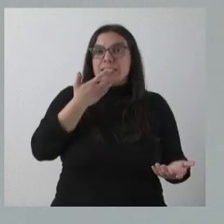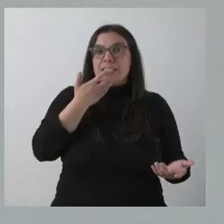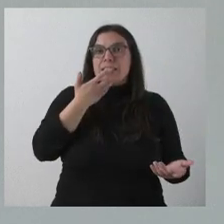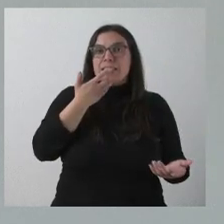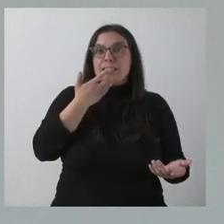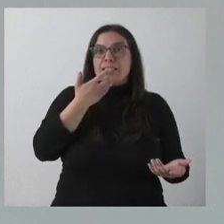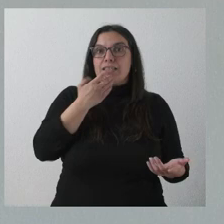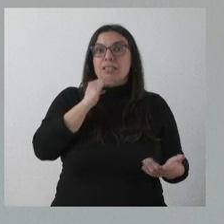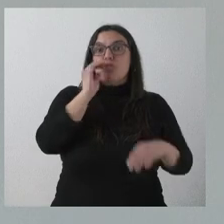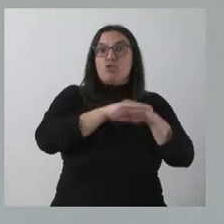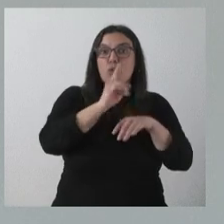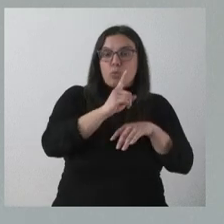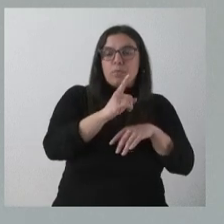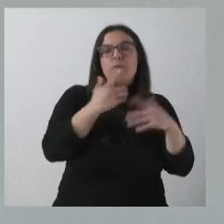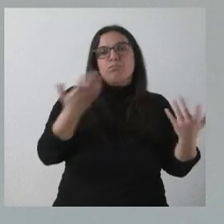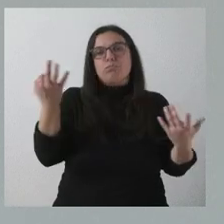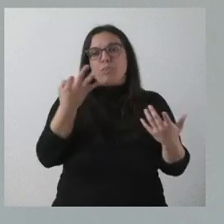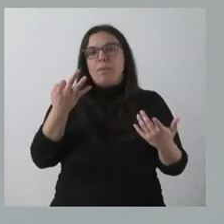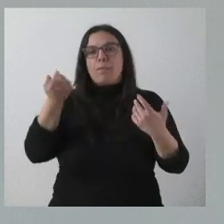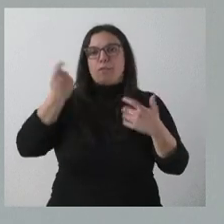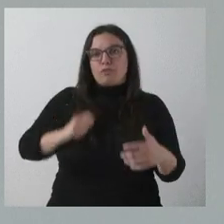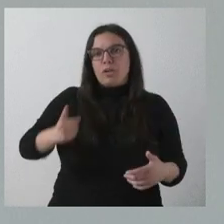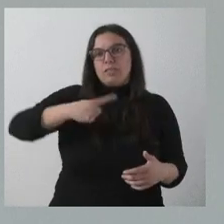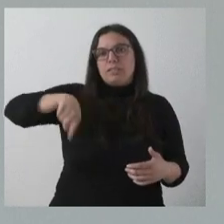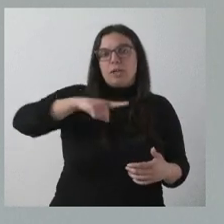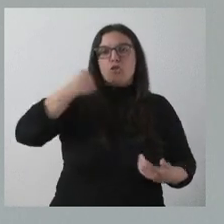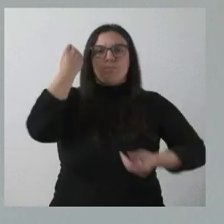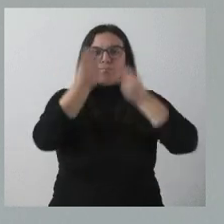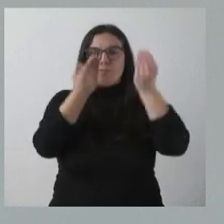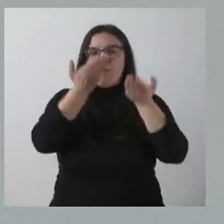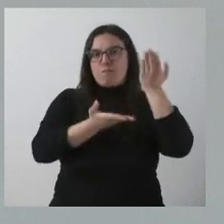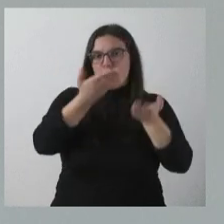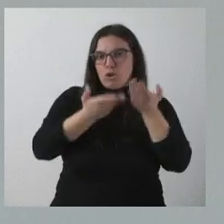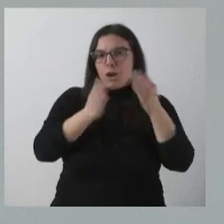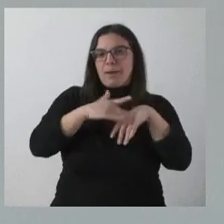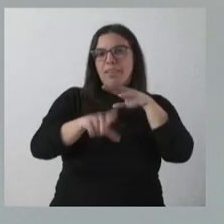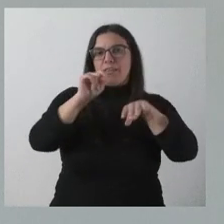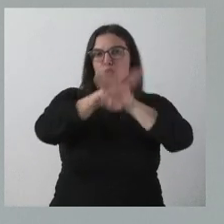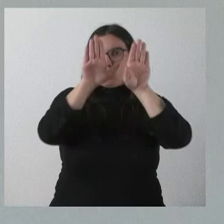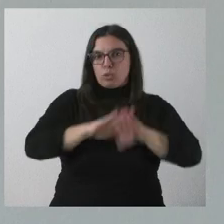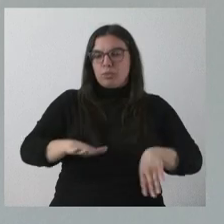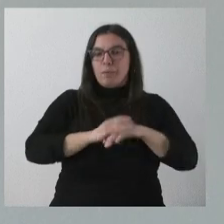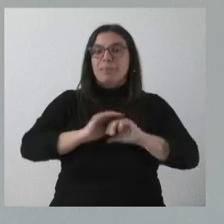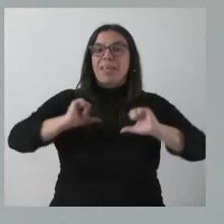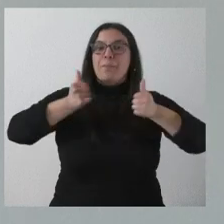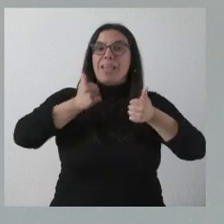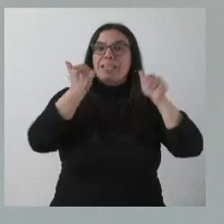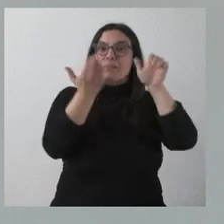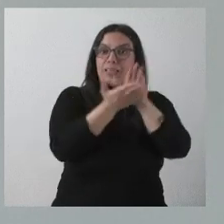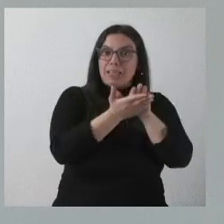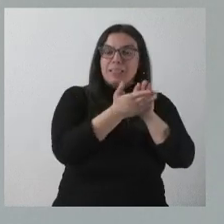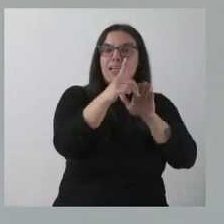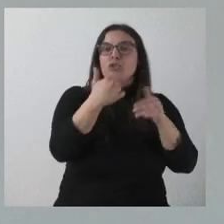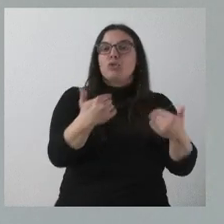incumplir, pues sería valorable por parte de los profesionales a los efectos de la decisión definitiva. Una cosa es iniciar el expediente, que corresponde a la